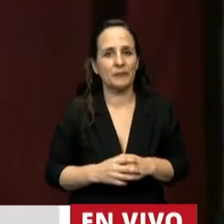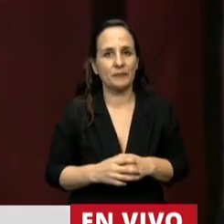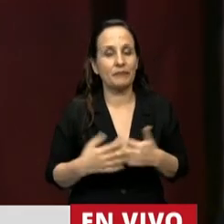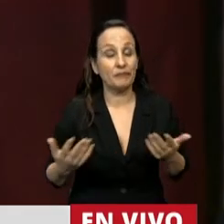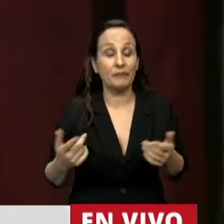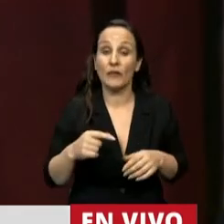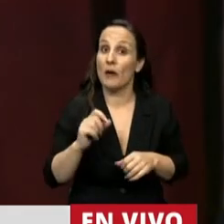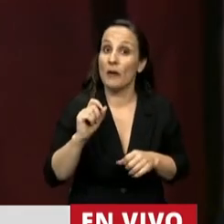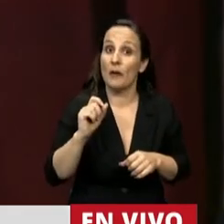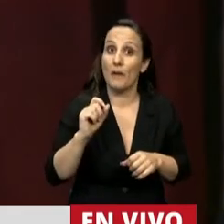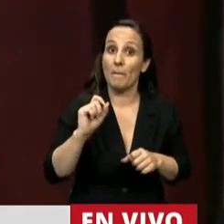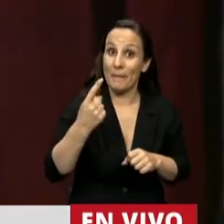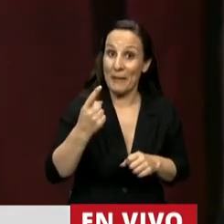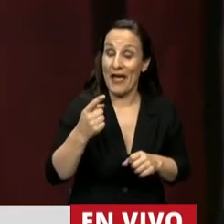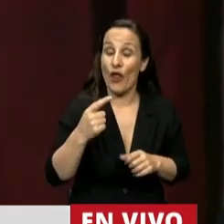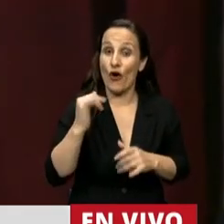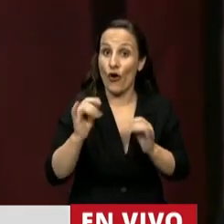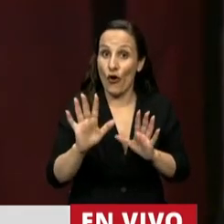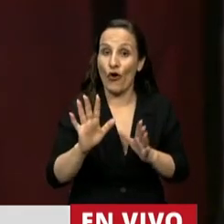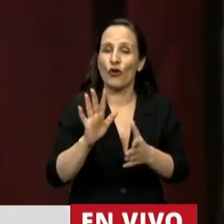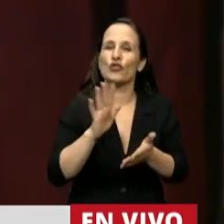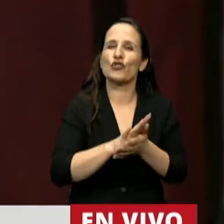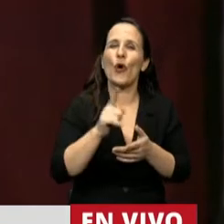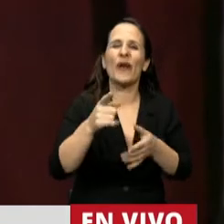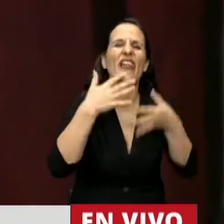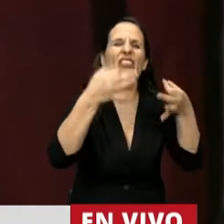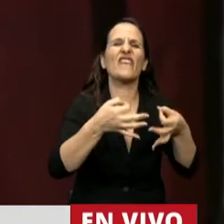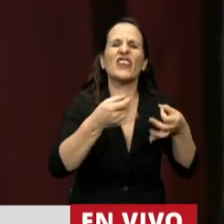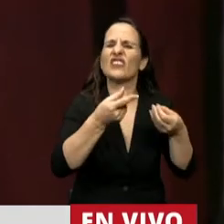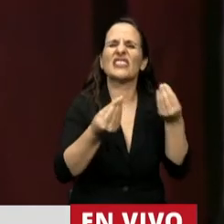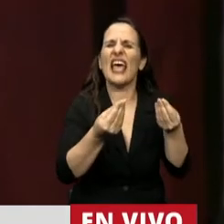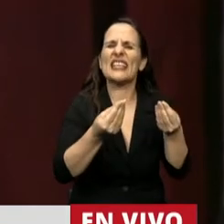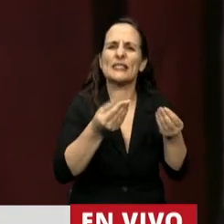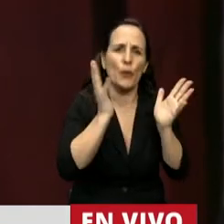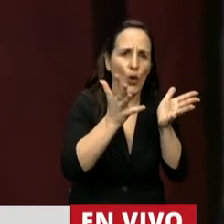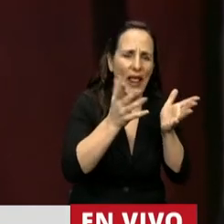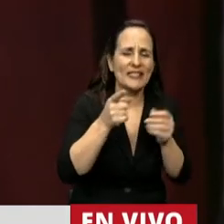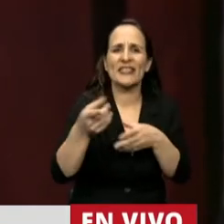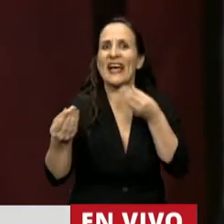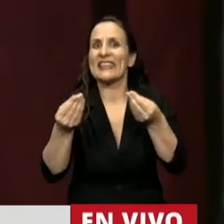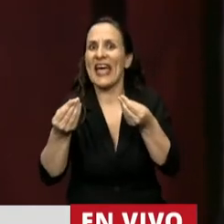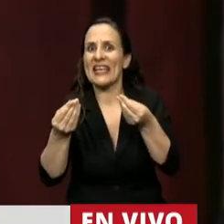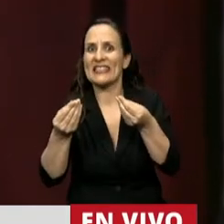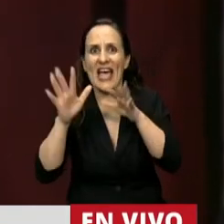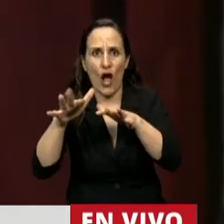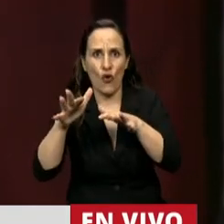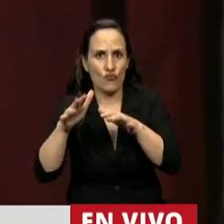Decía, en primer lugar, en la definición conceptual que da de la violencia y el acoso, el propio convenio,